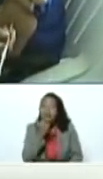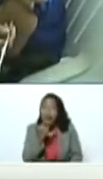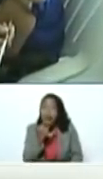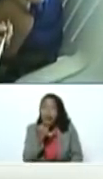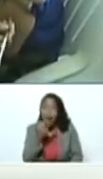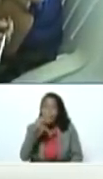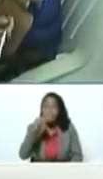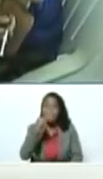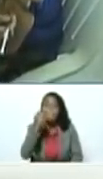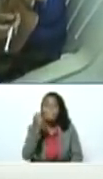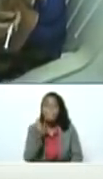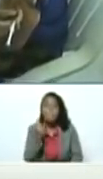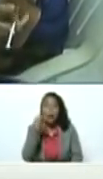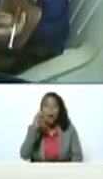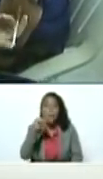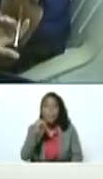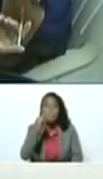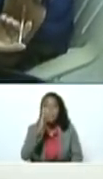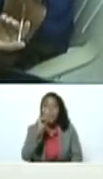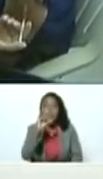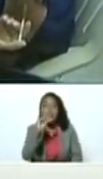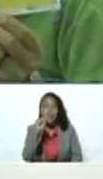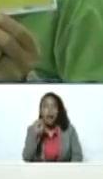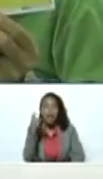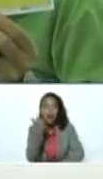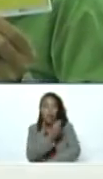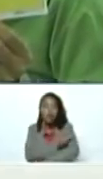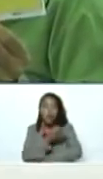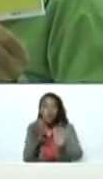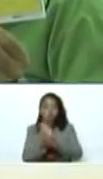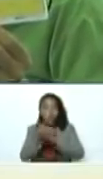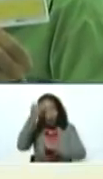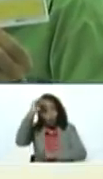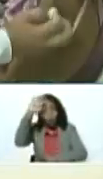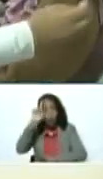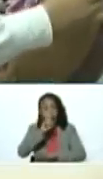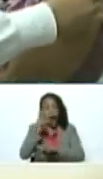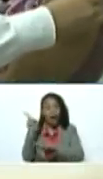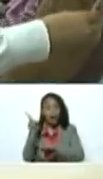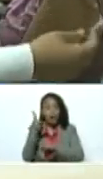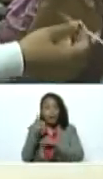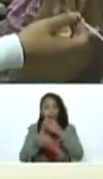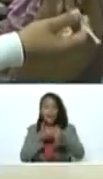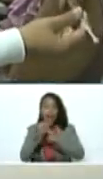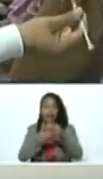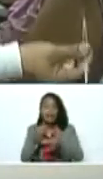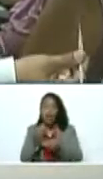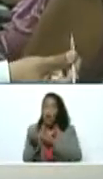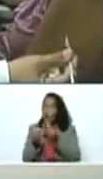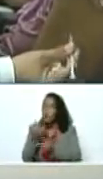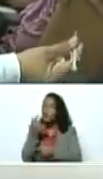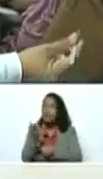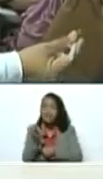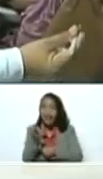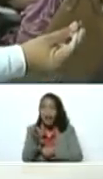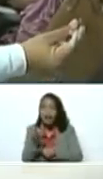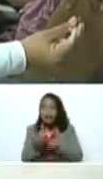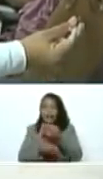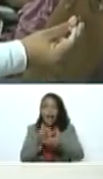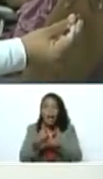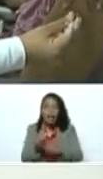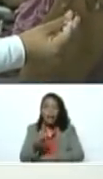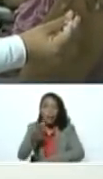Mambisa. Es una vacuna que se toma, como se diría, se administra, se